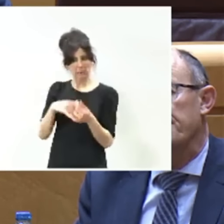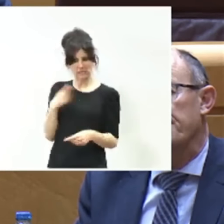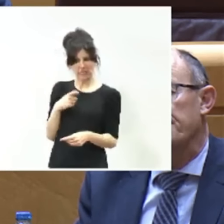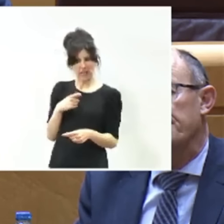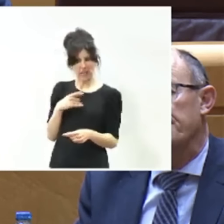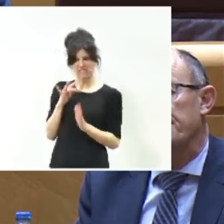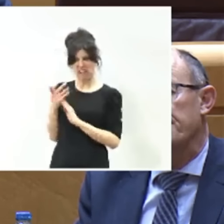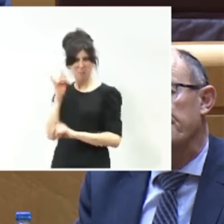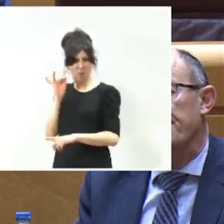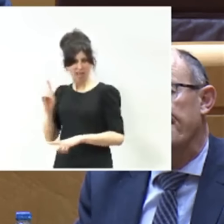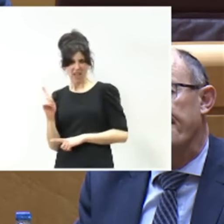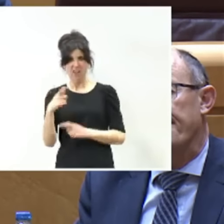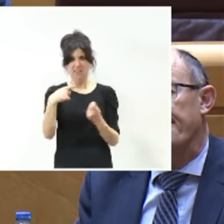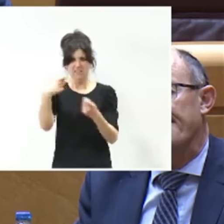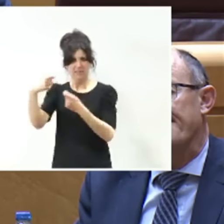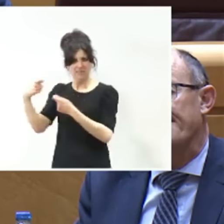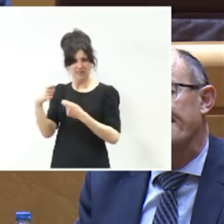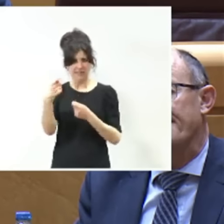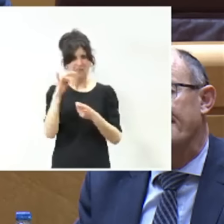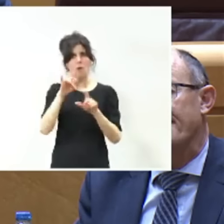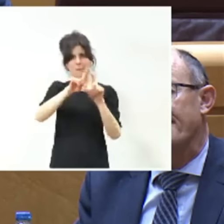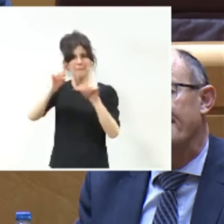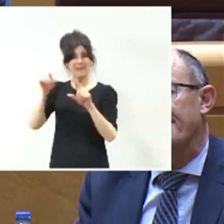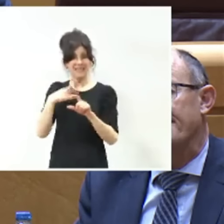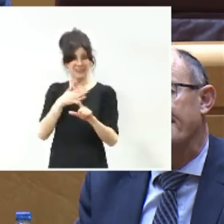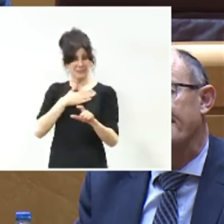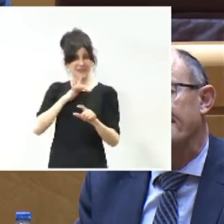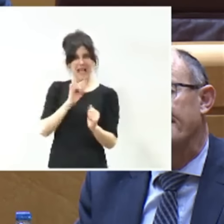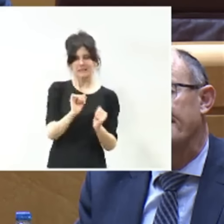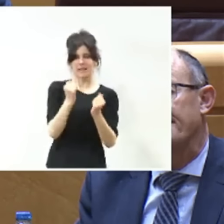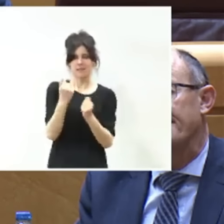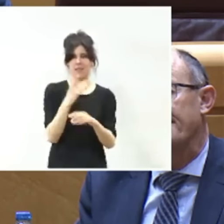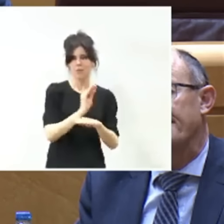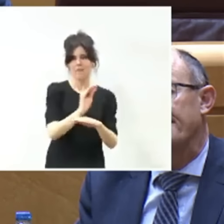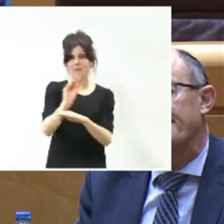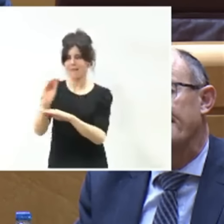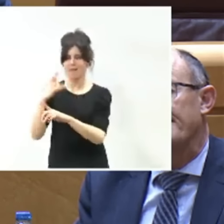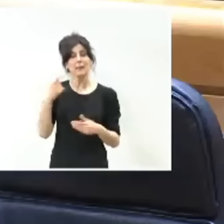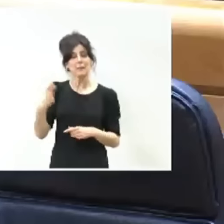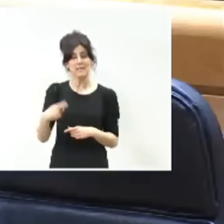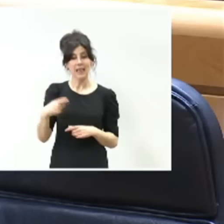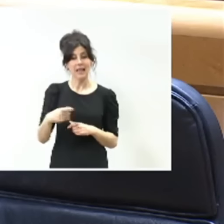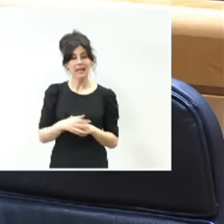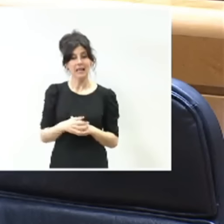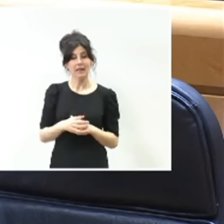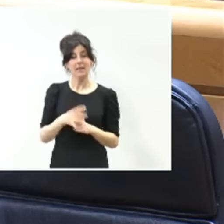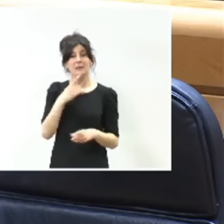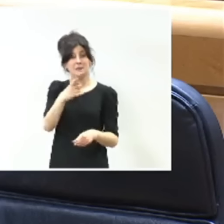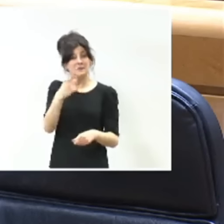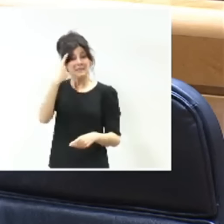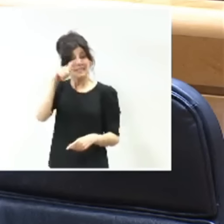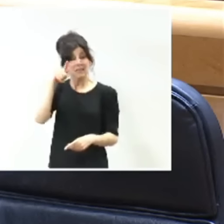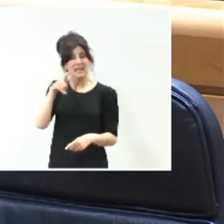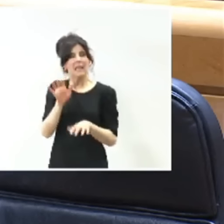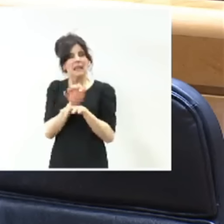comerciales con las compañías que rescata el César. Eso se llama corrupción de Estado. Señoría, ¿usted sabe quién